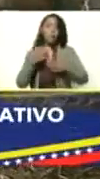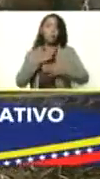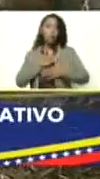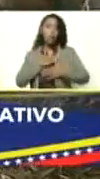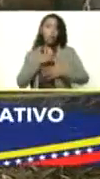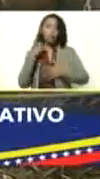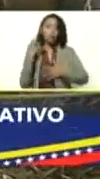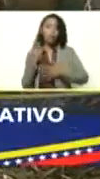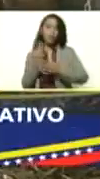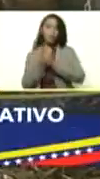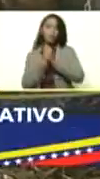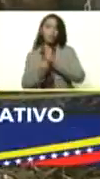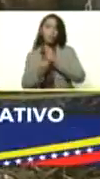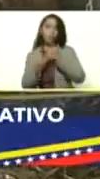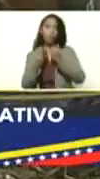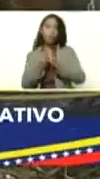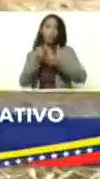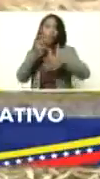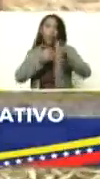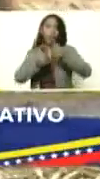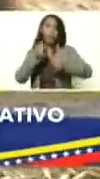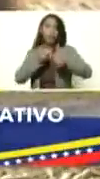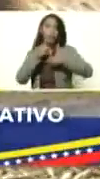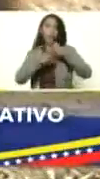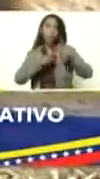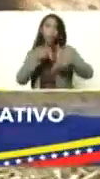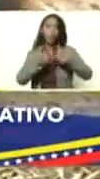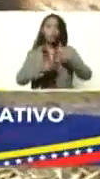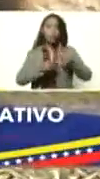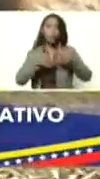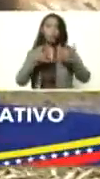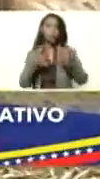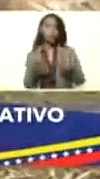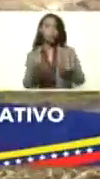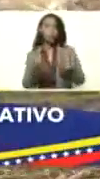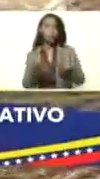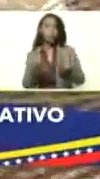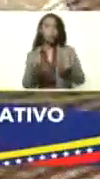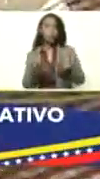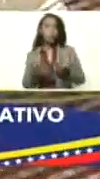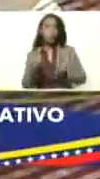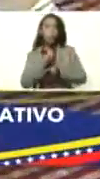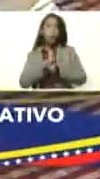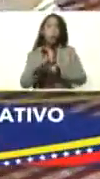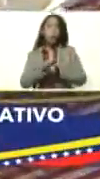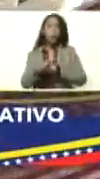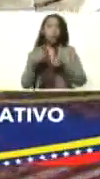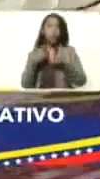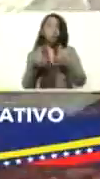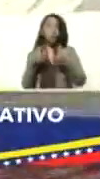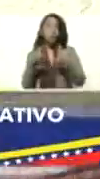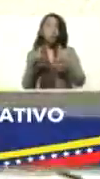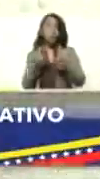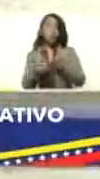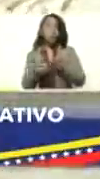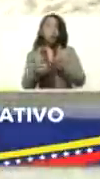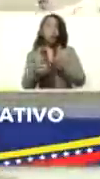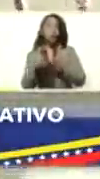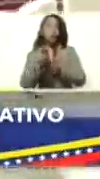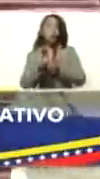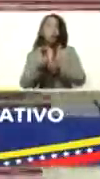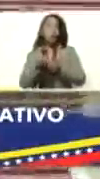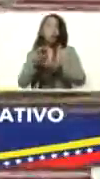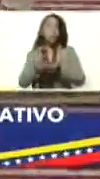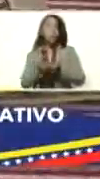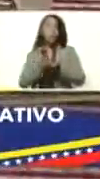con la leche producimos los quesos naturales queso crema tipo